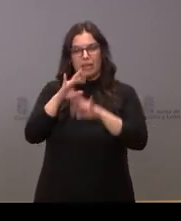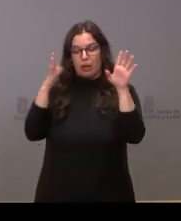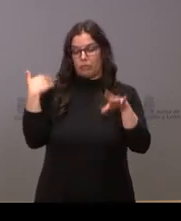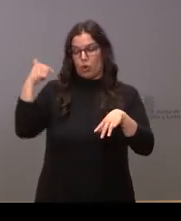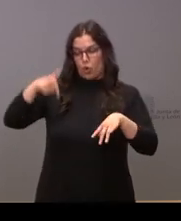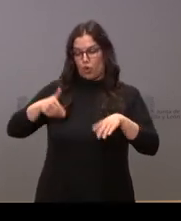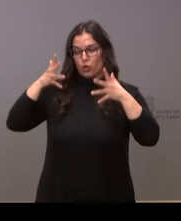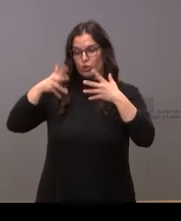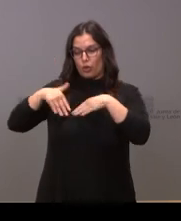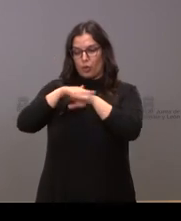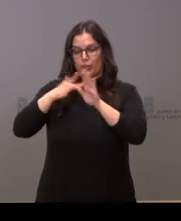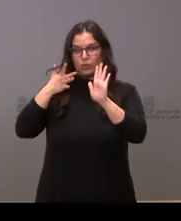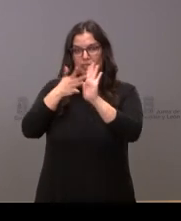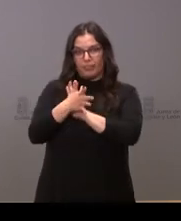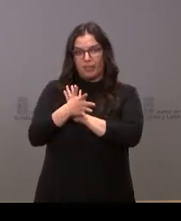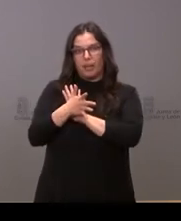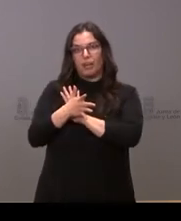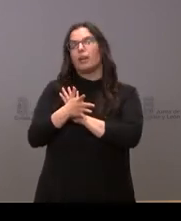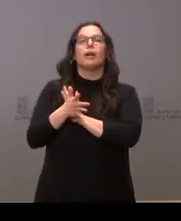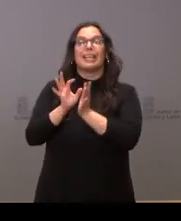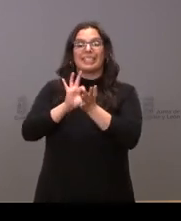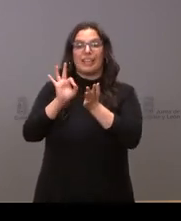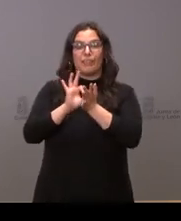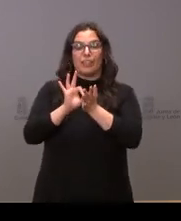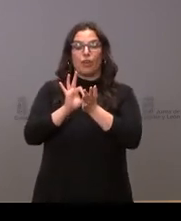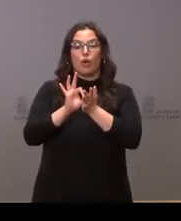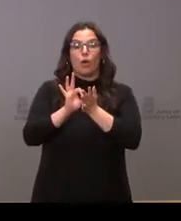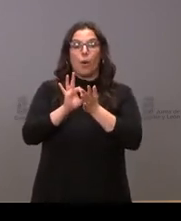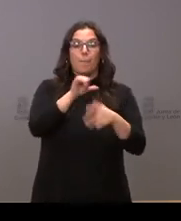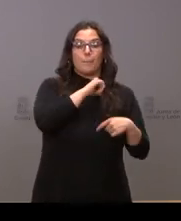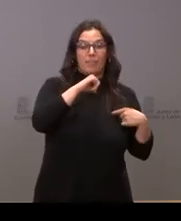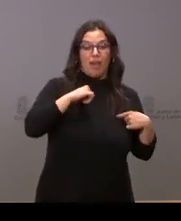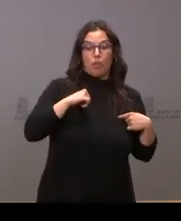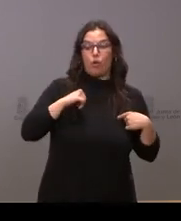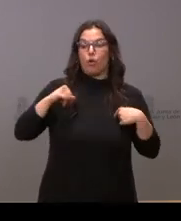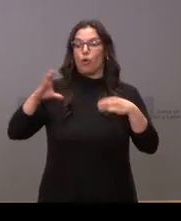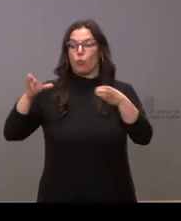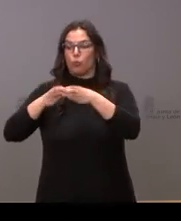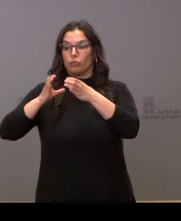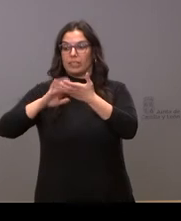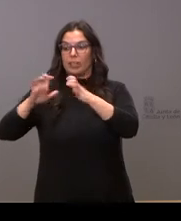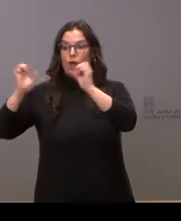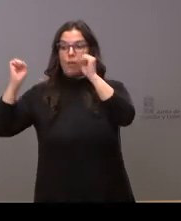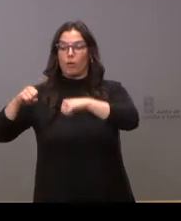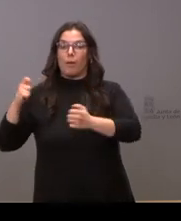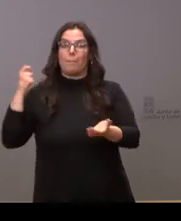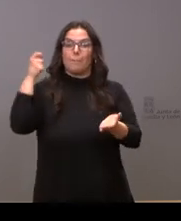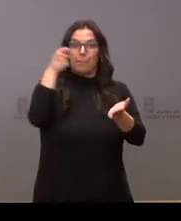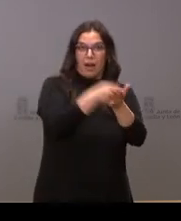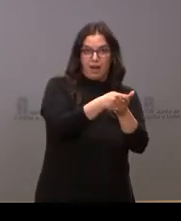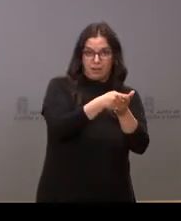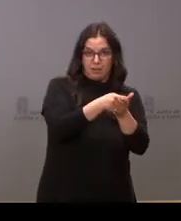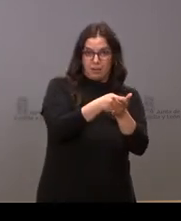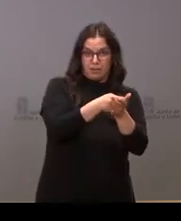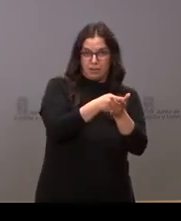Gobierno de hoy es el pago por un servicio de radioterapia privado externalizado y al hilo de esto también quería preguntar